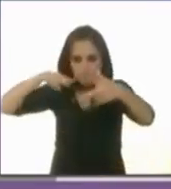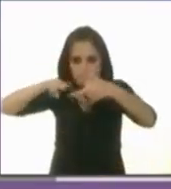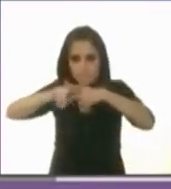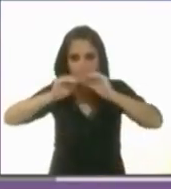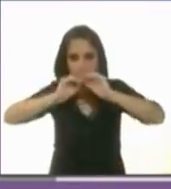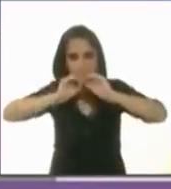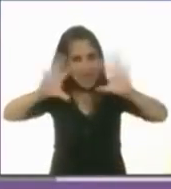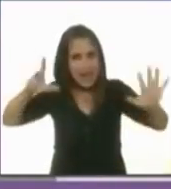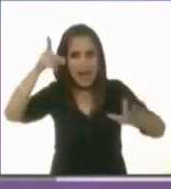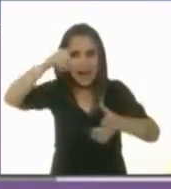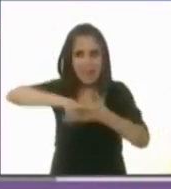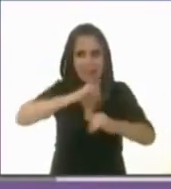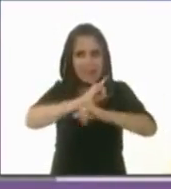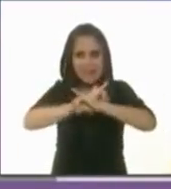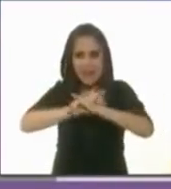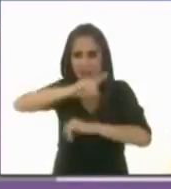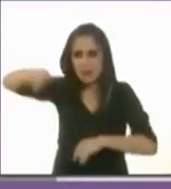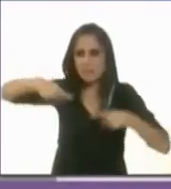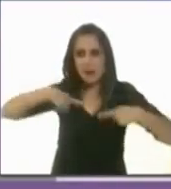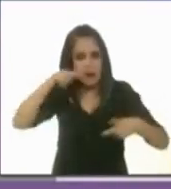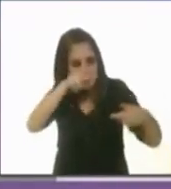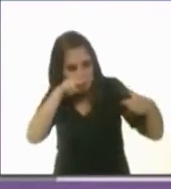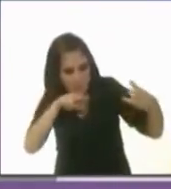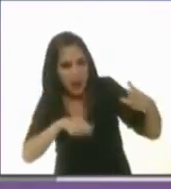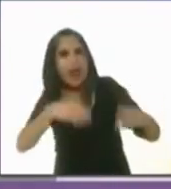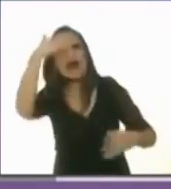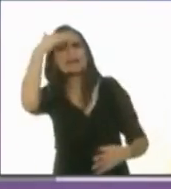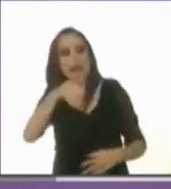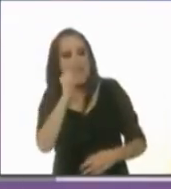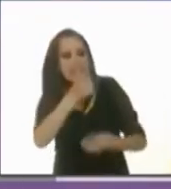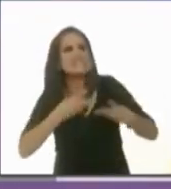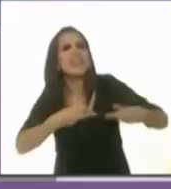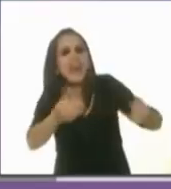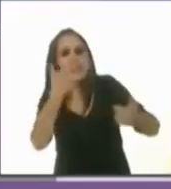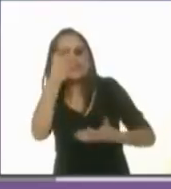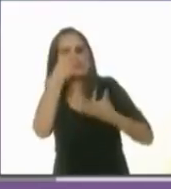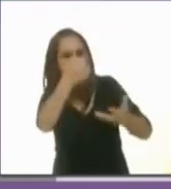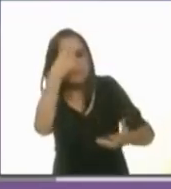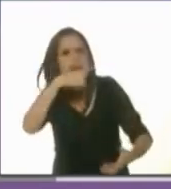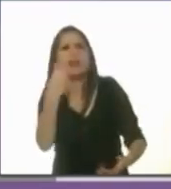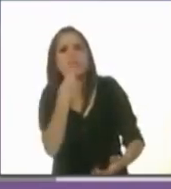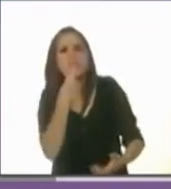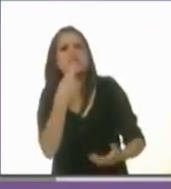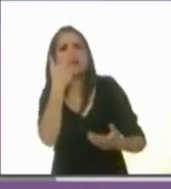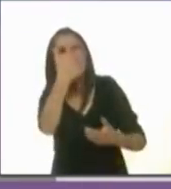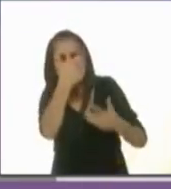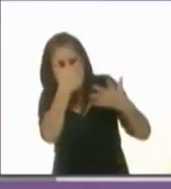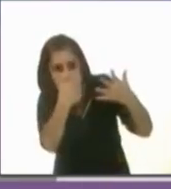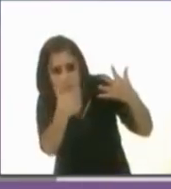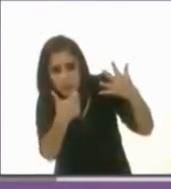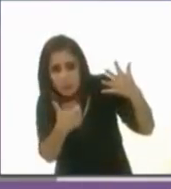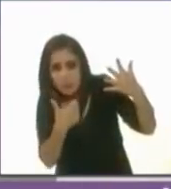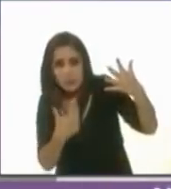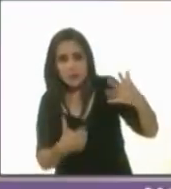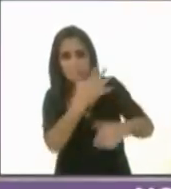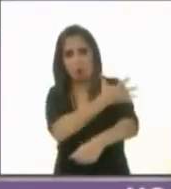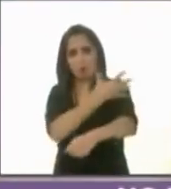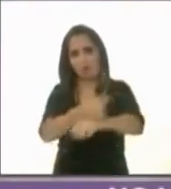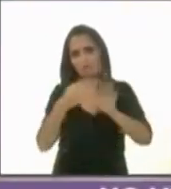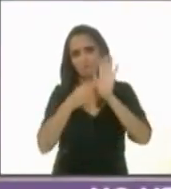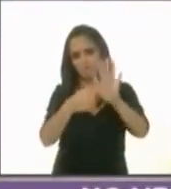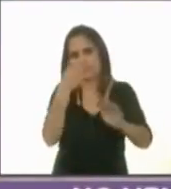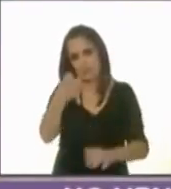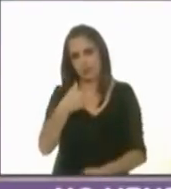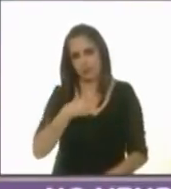internet y sepamos cuánto se gasta, en qué se gasta y para qué, peso por peso. Gracias. Muchísimas